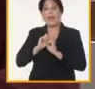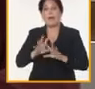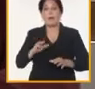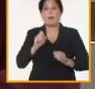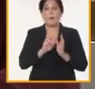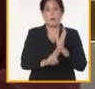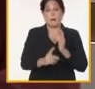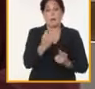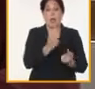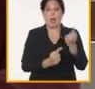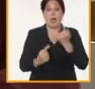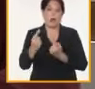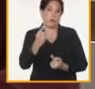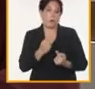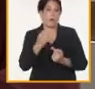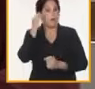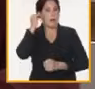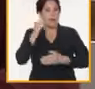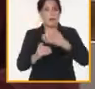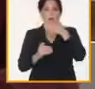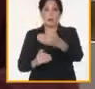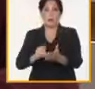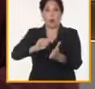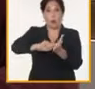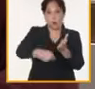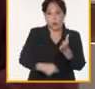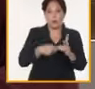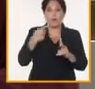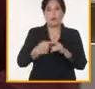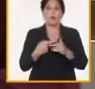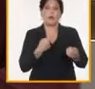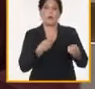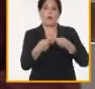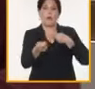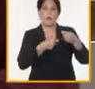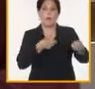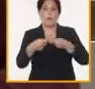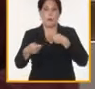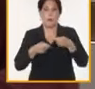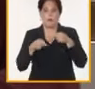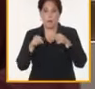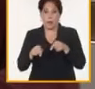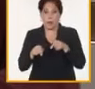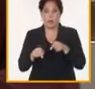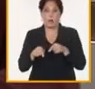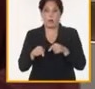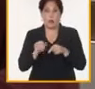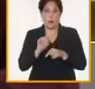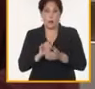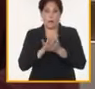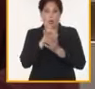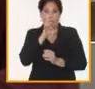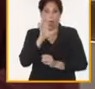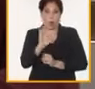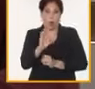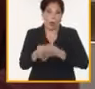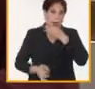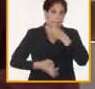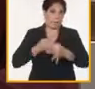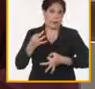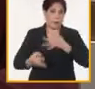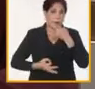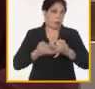provincia que a través del proceso de contratación y de comercialización a lo cual Machado en dos plenos anteriores